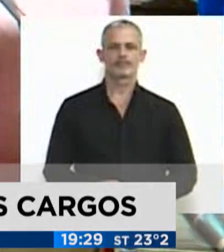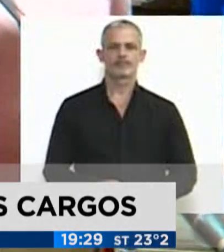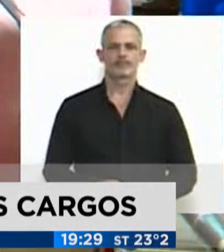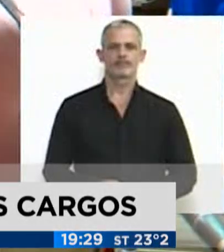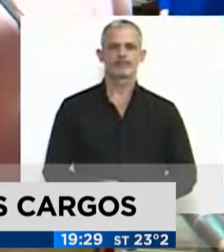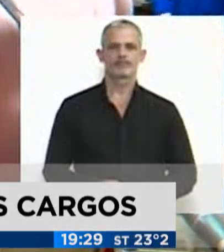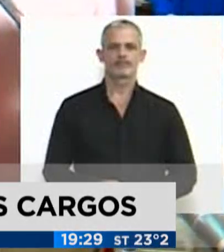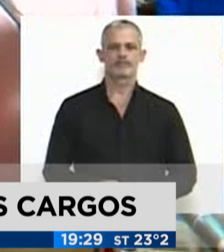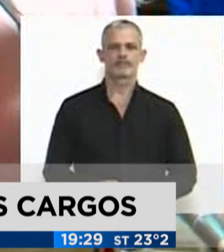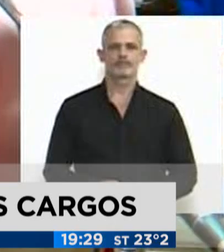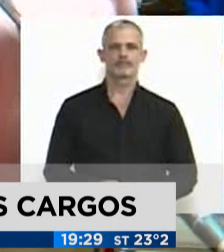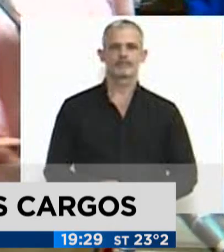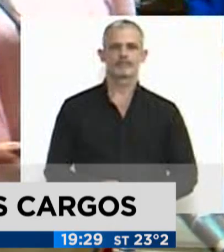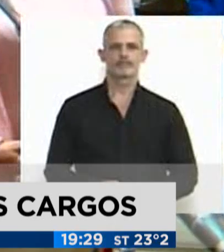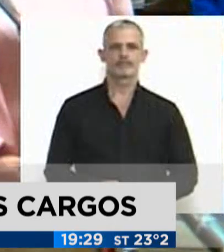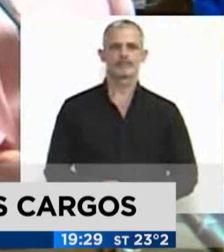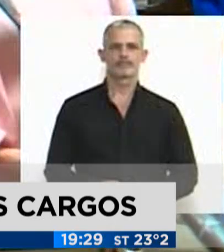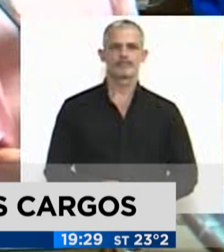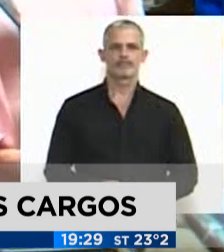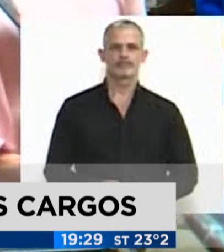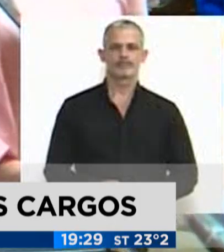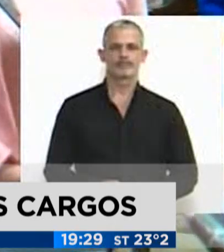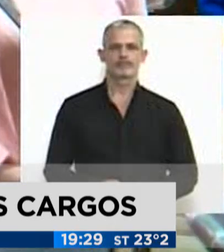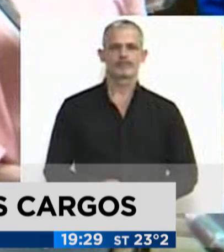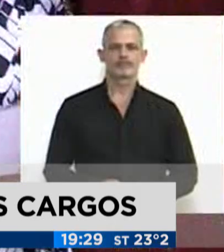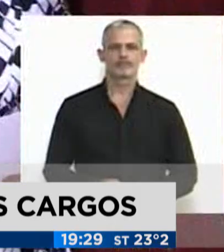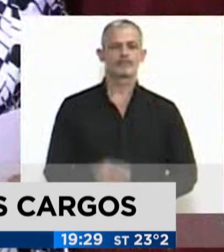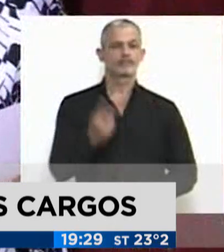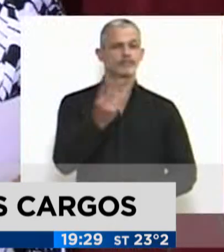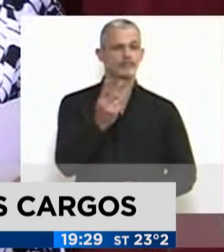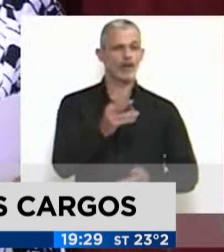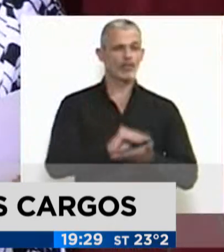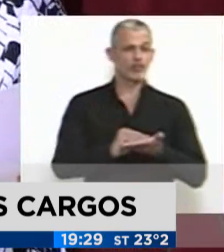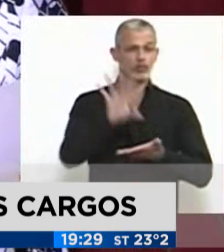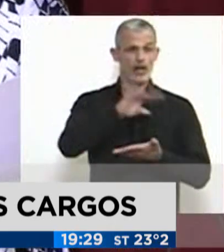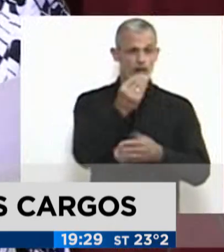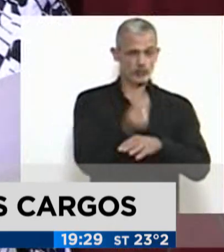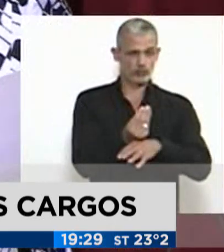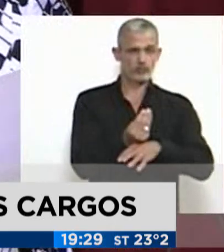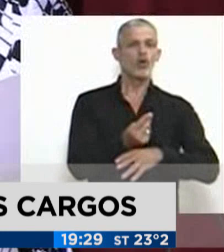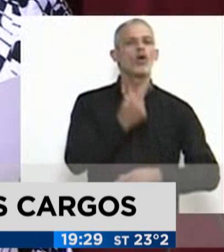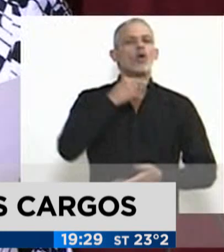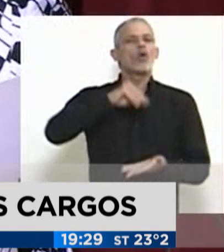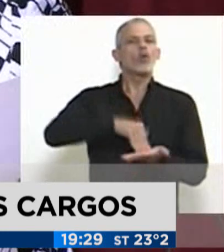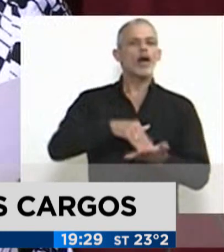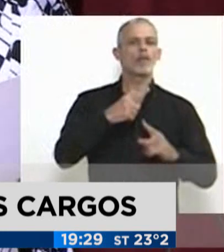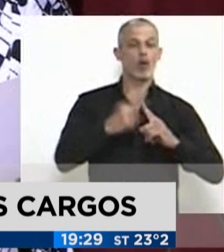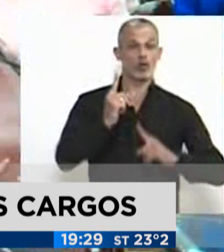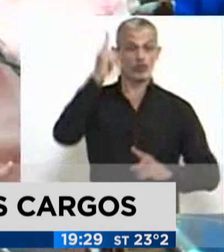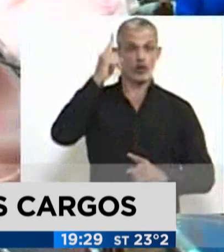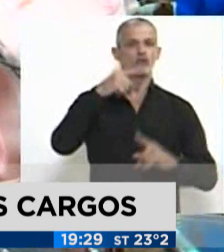Llegan entonces a jurar los dos representantes de San Luis. ¿Juráis por Dios,